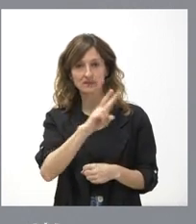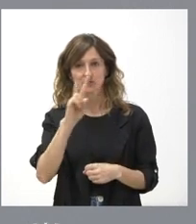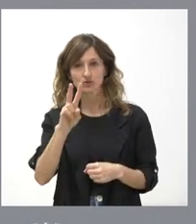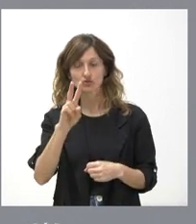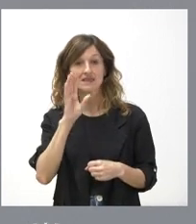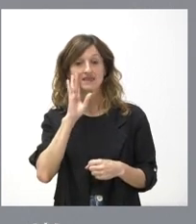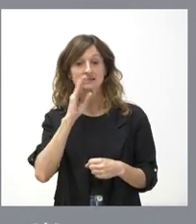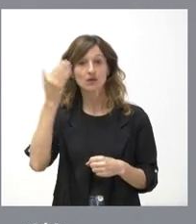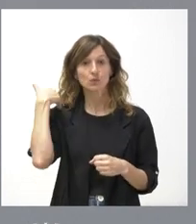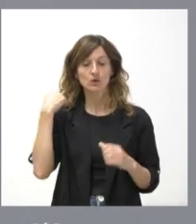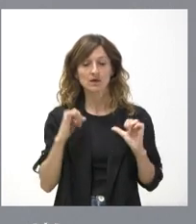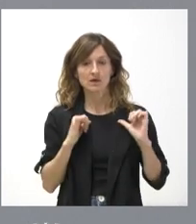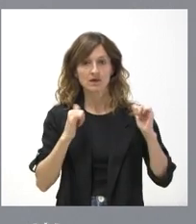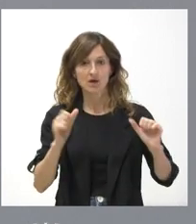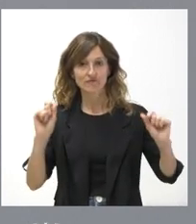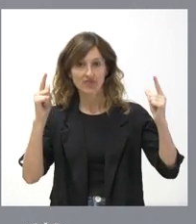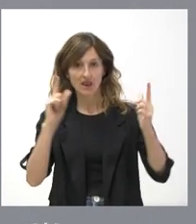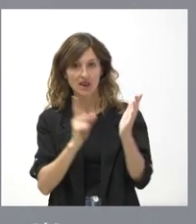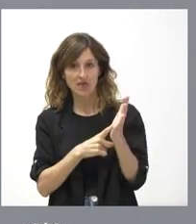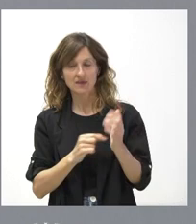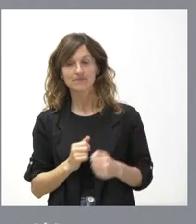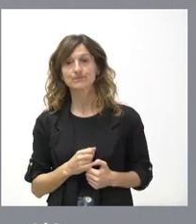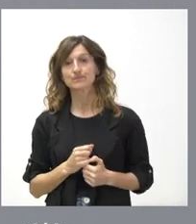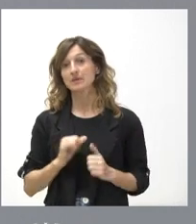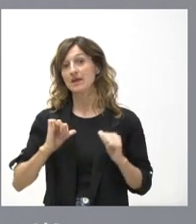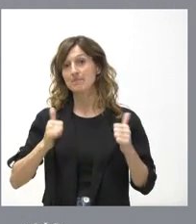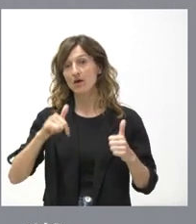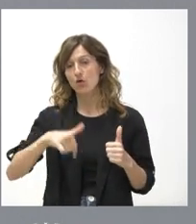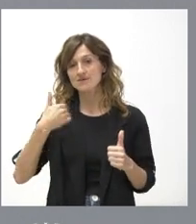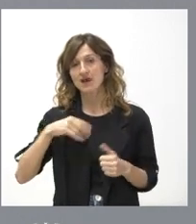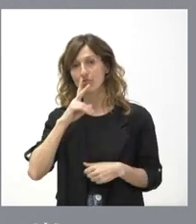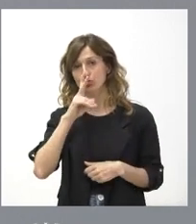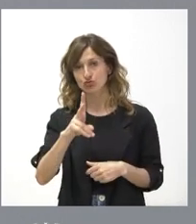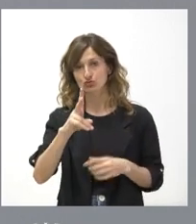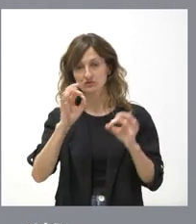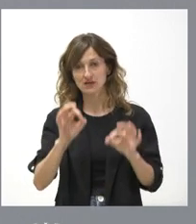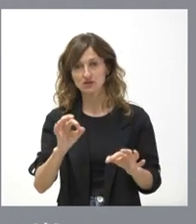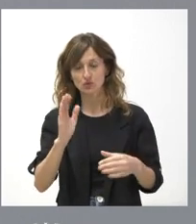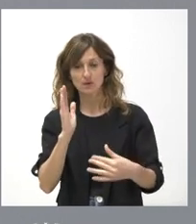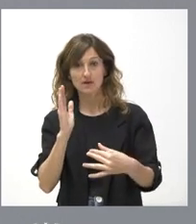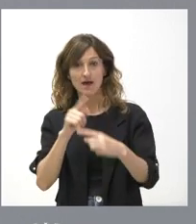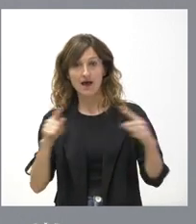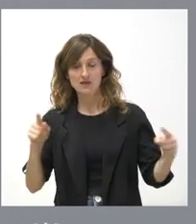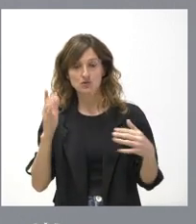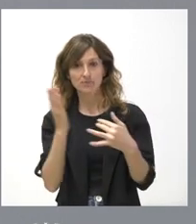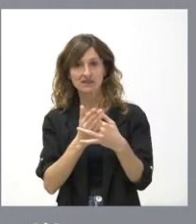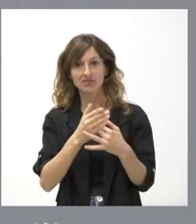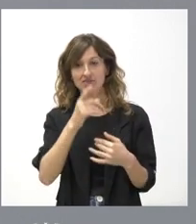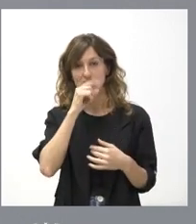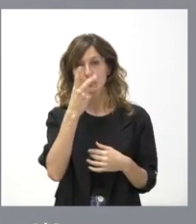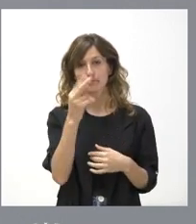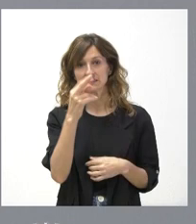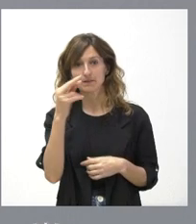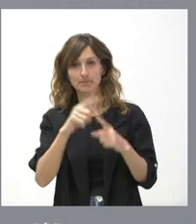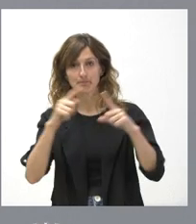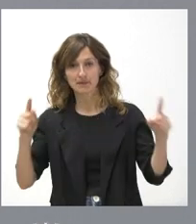de la vigencia de esta ley, que comenzó hoy se cumple en dos años a mitad del año 20. Por tanto, en el